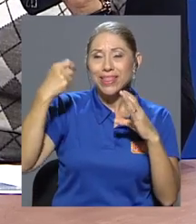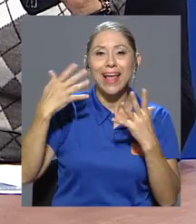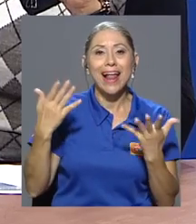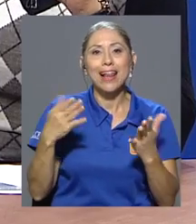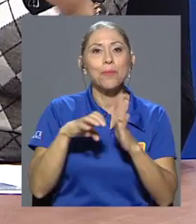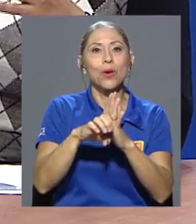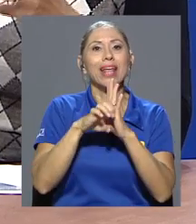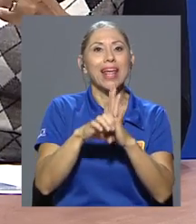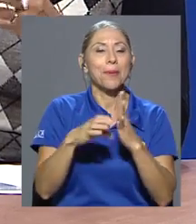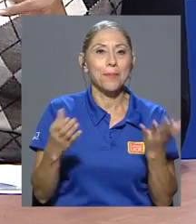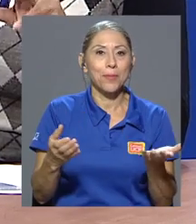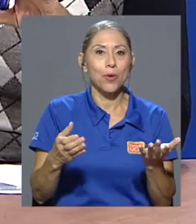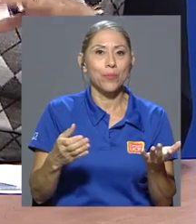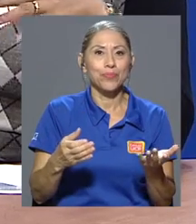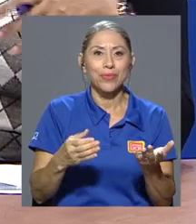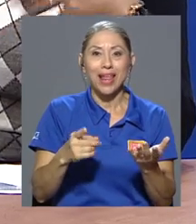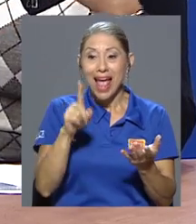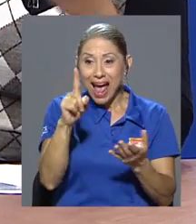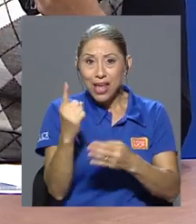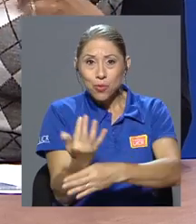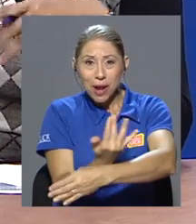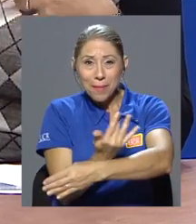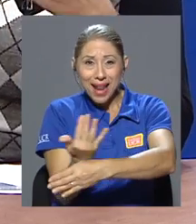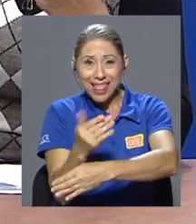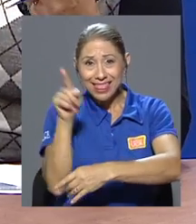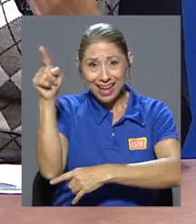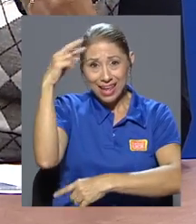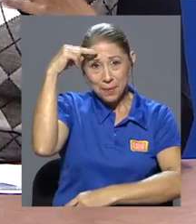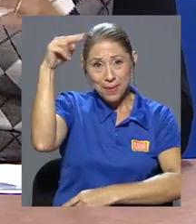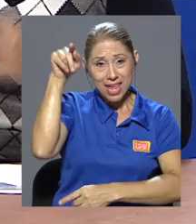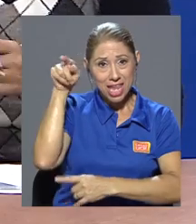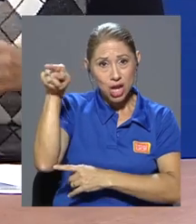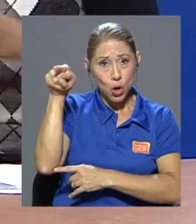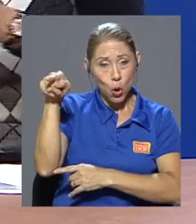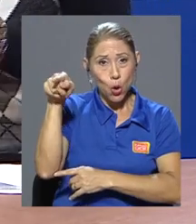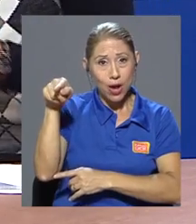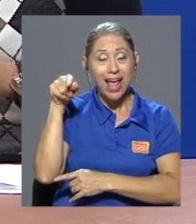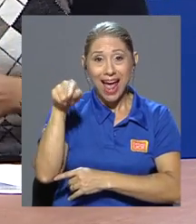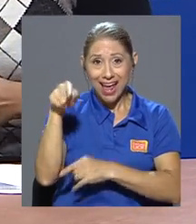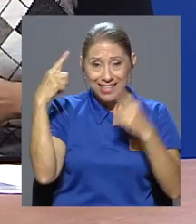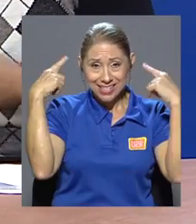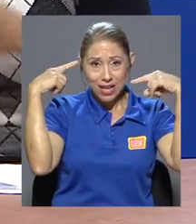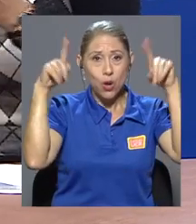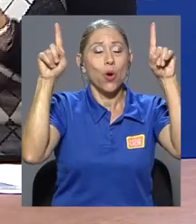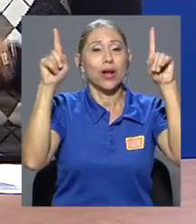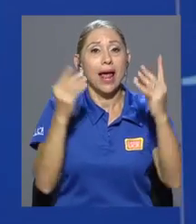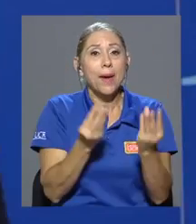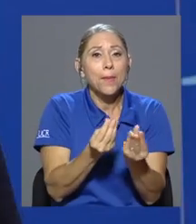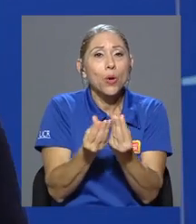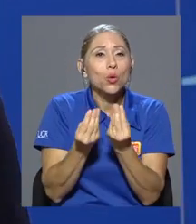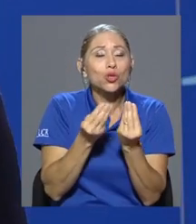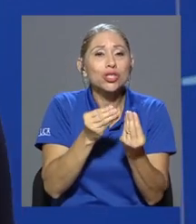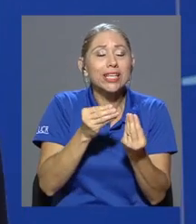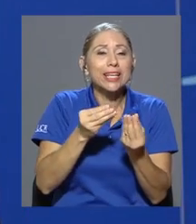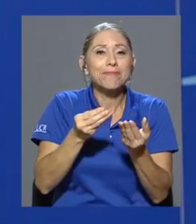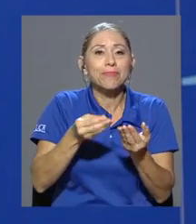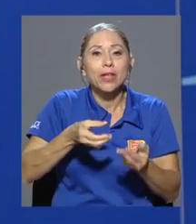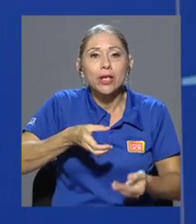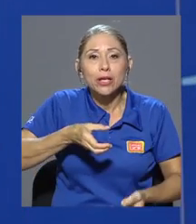agave, que es la planta de la cual en México se logra producir el tequila.